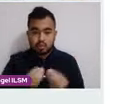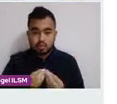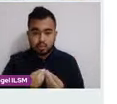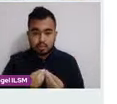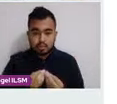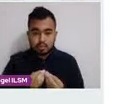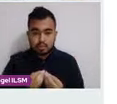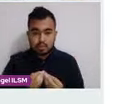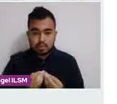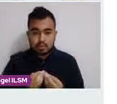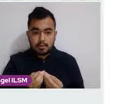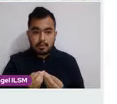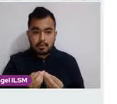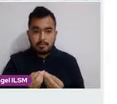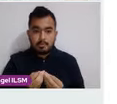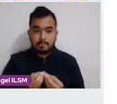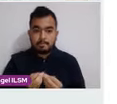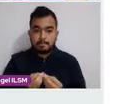¿Así?